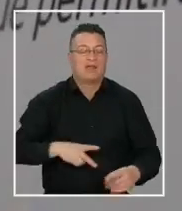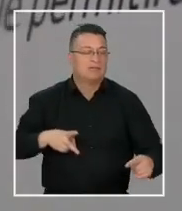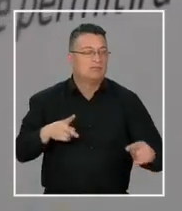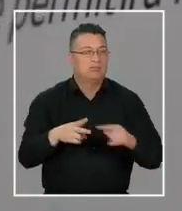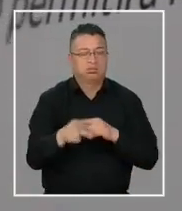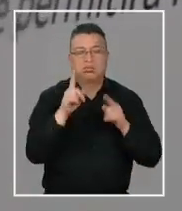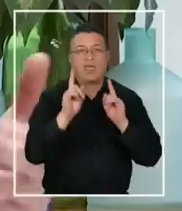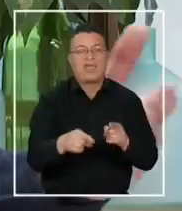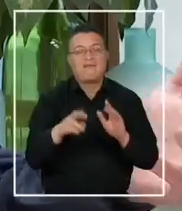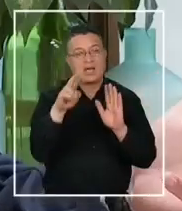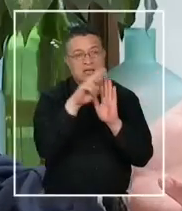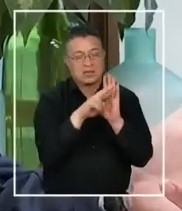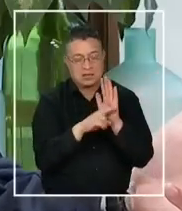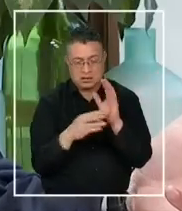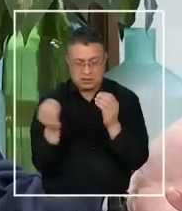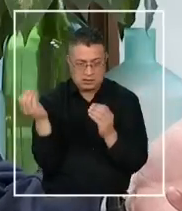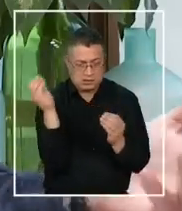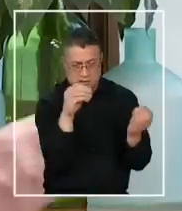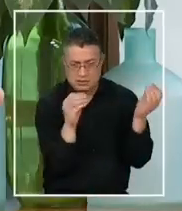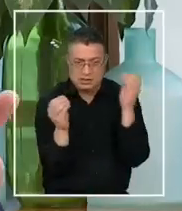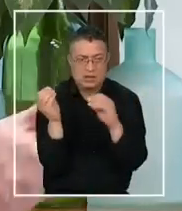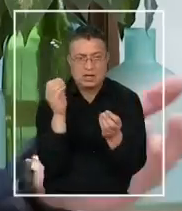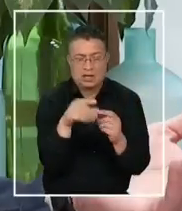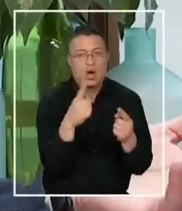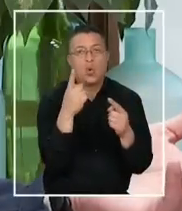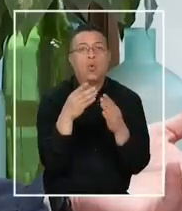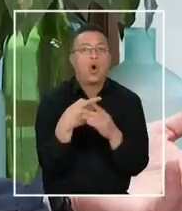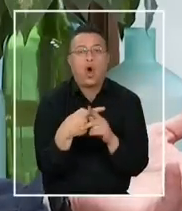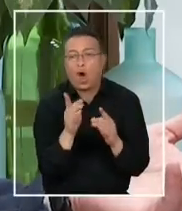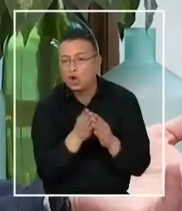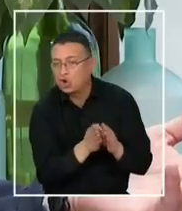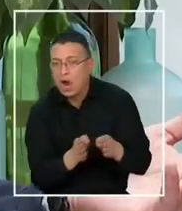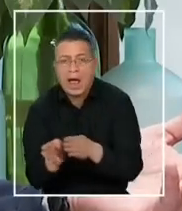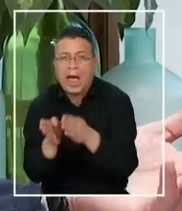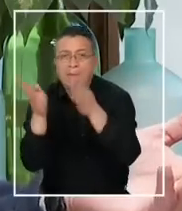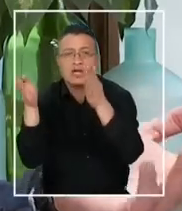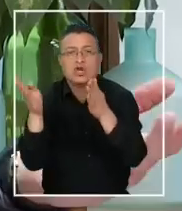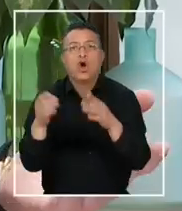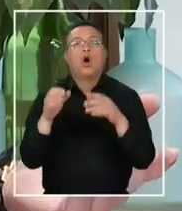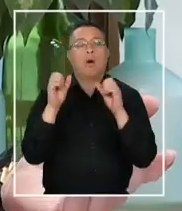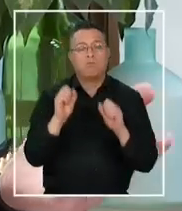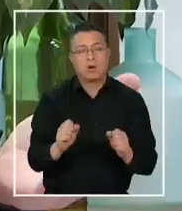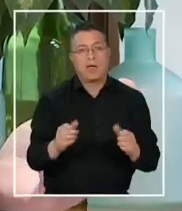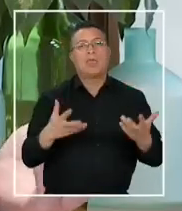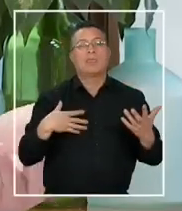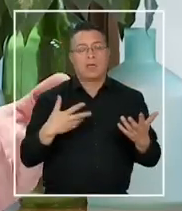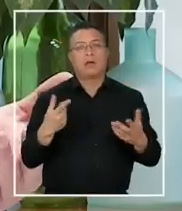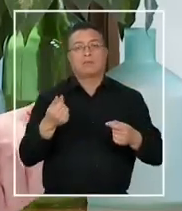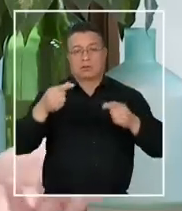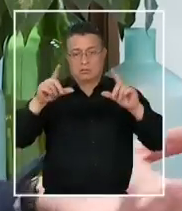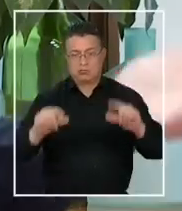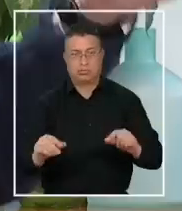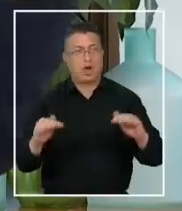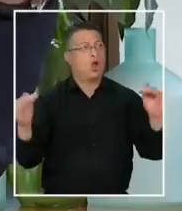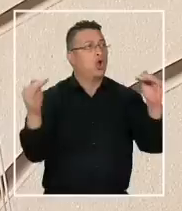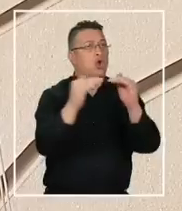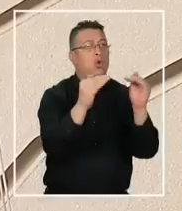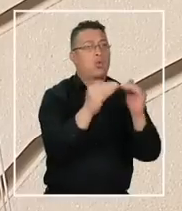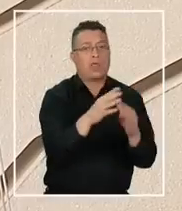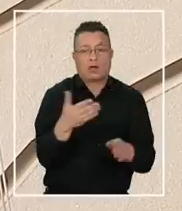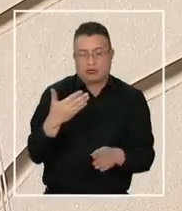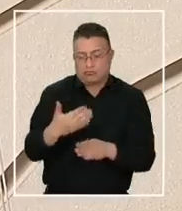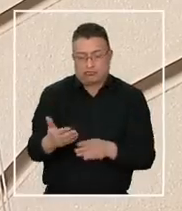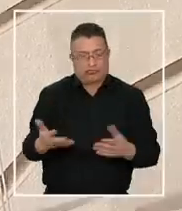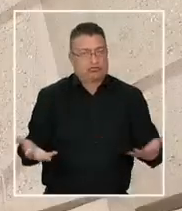regularizar y armar una alternativa en donde permita que estén a precio mercado y no sobre.